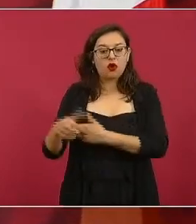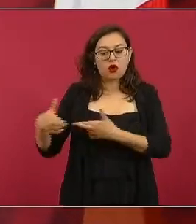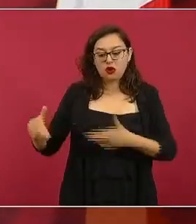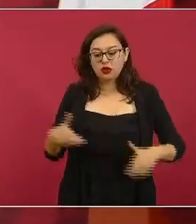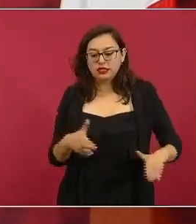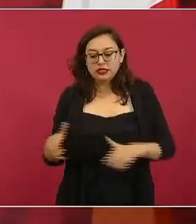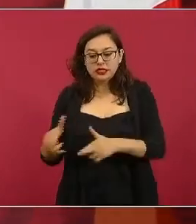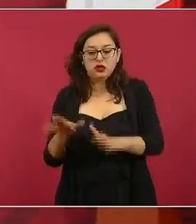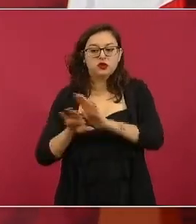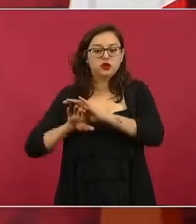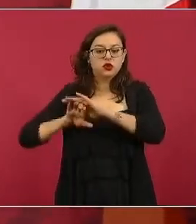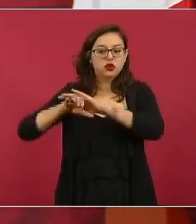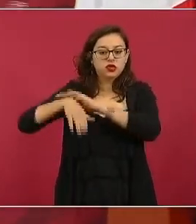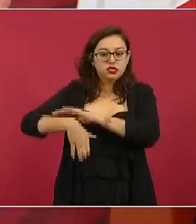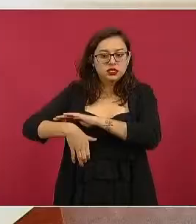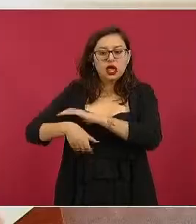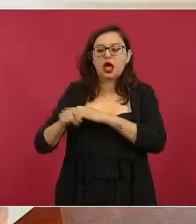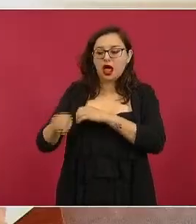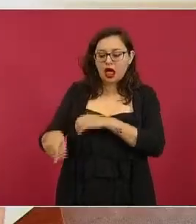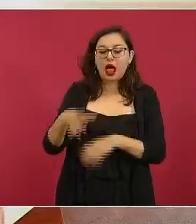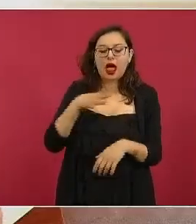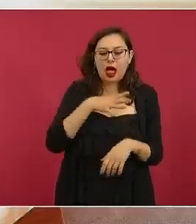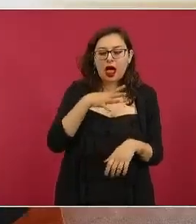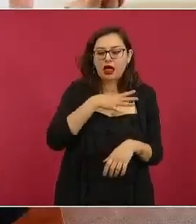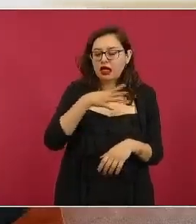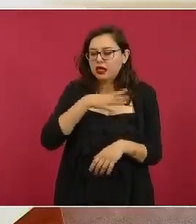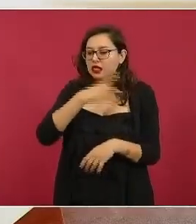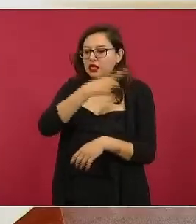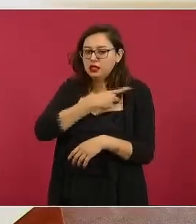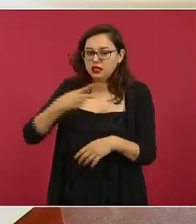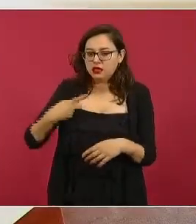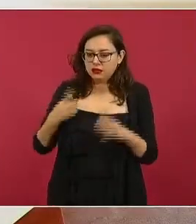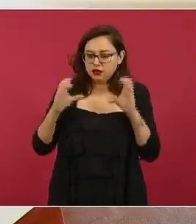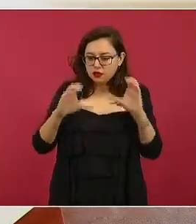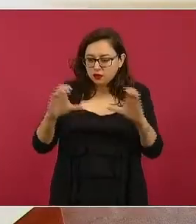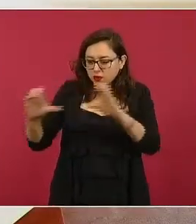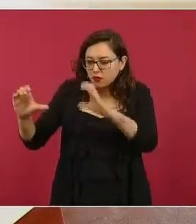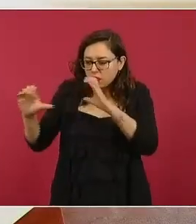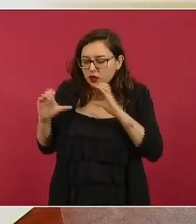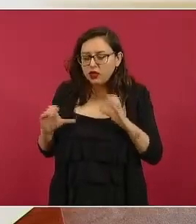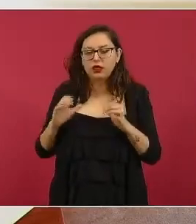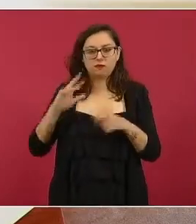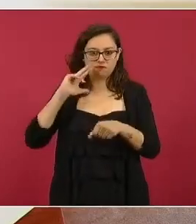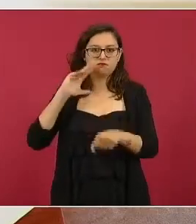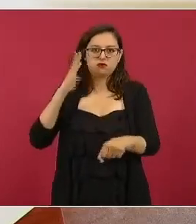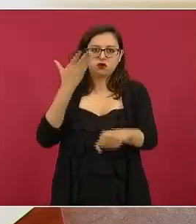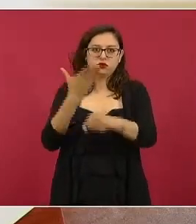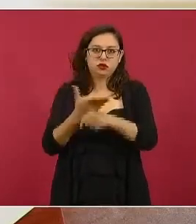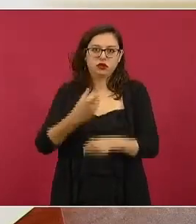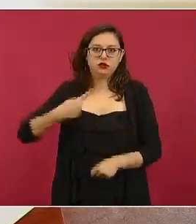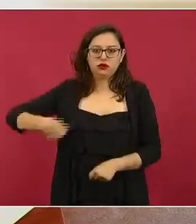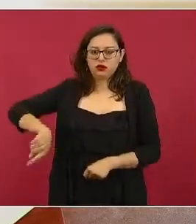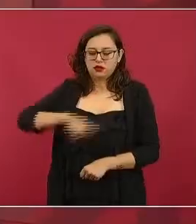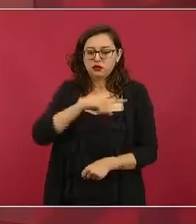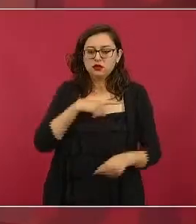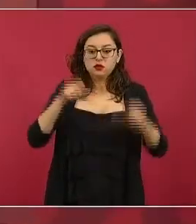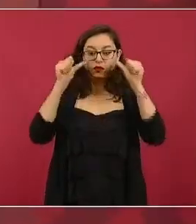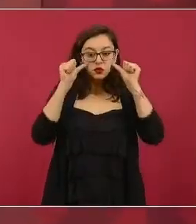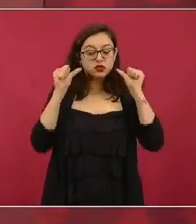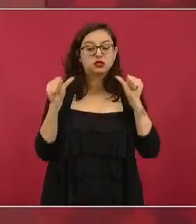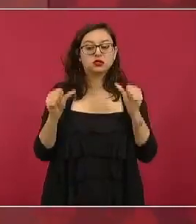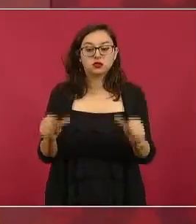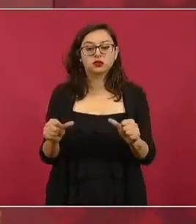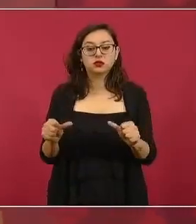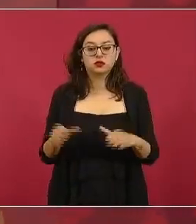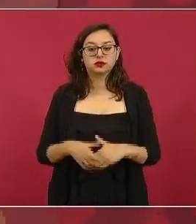cenotes o sea porque tenemos que actuar de manera responsable yo ayer puse yo